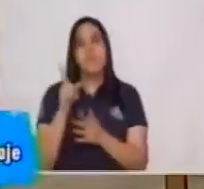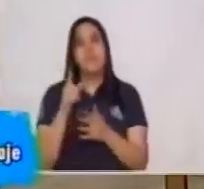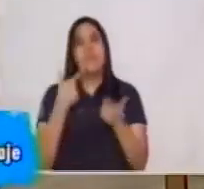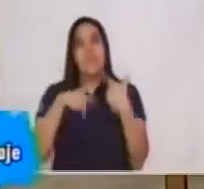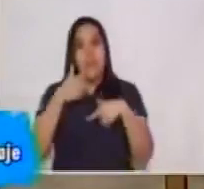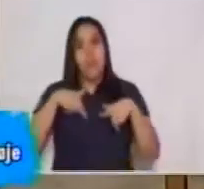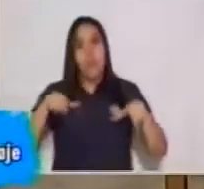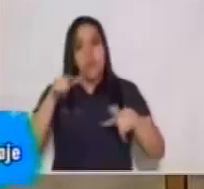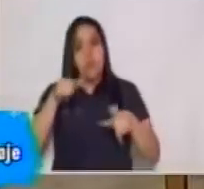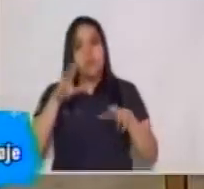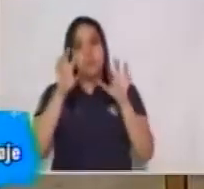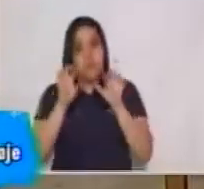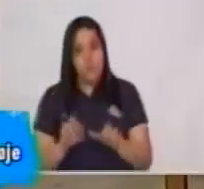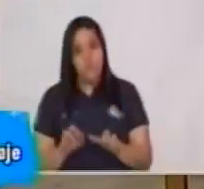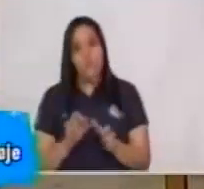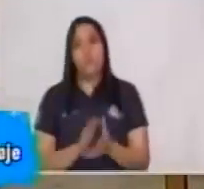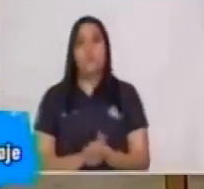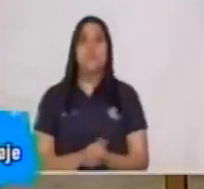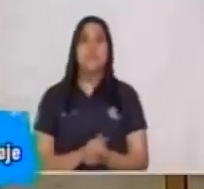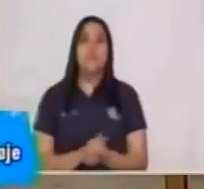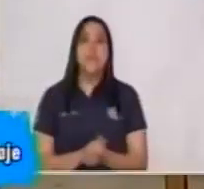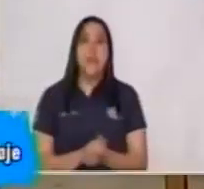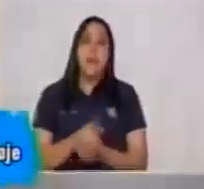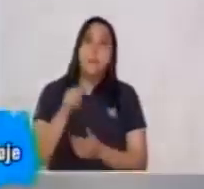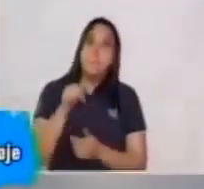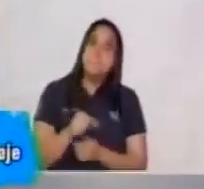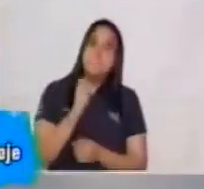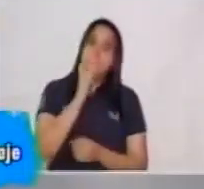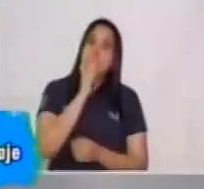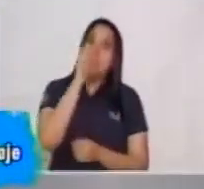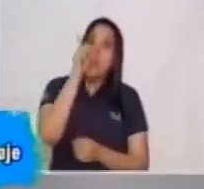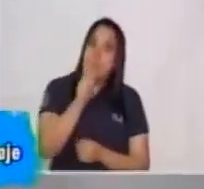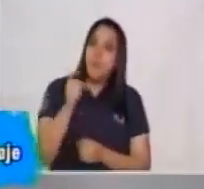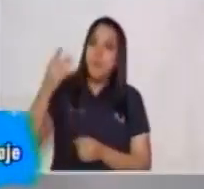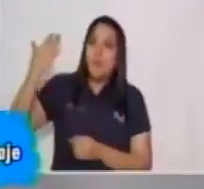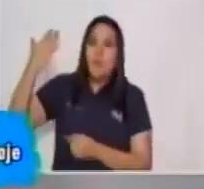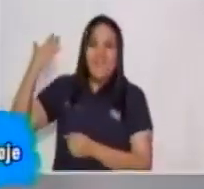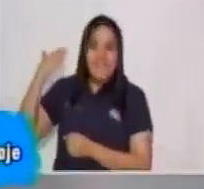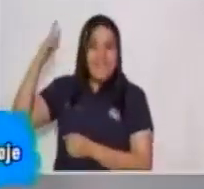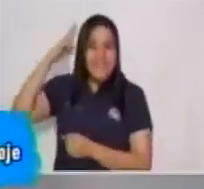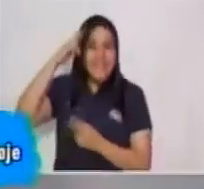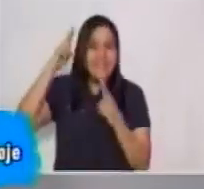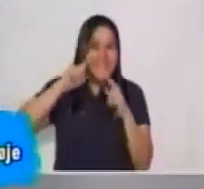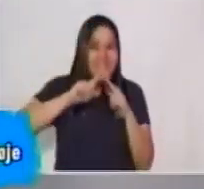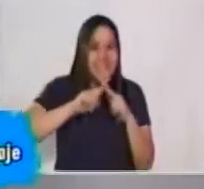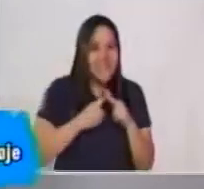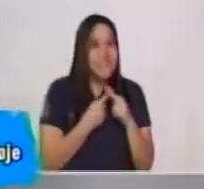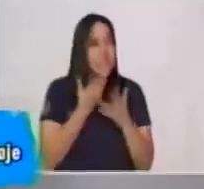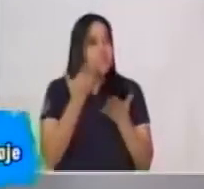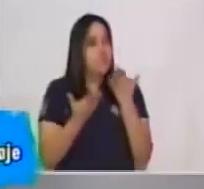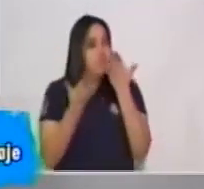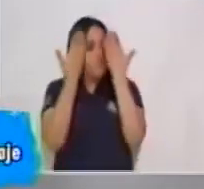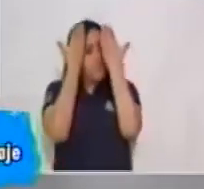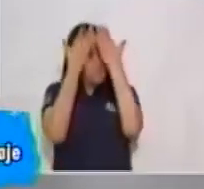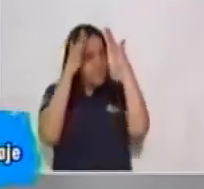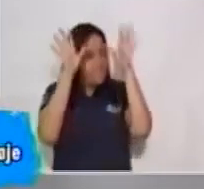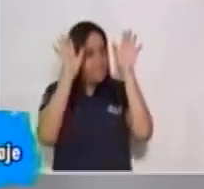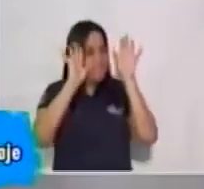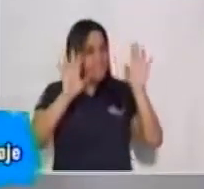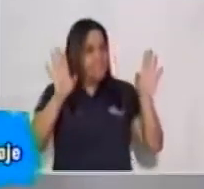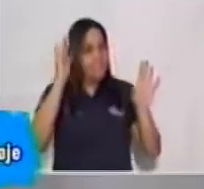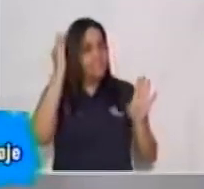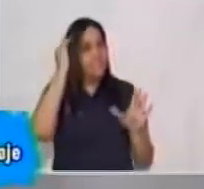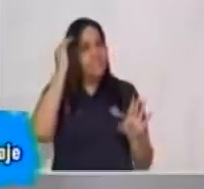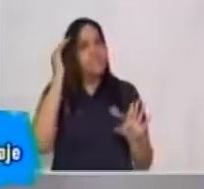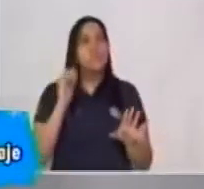el ser humano. Entonces ahora con la pregunta que te había hecho al inicio, creo que ya tienes un panorama más amplio. Y entonces,